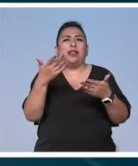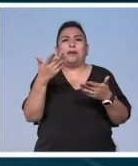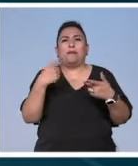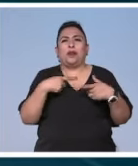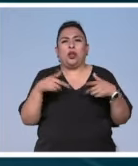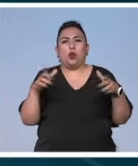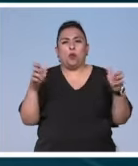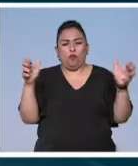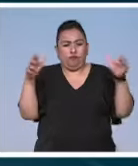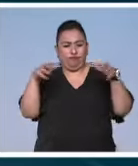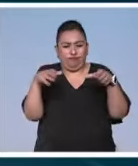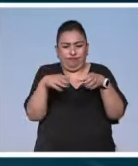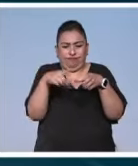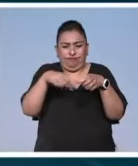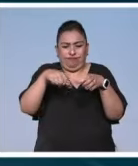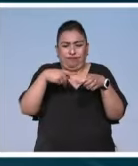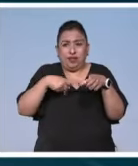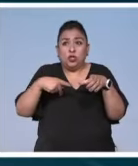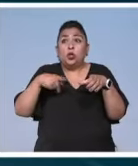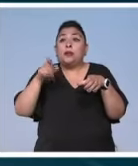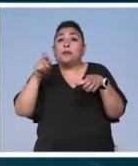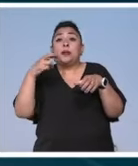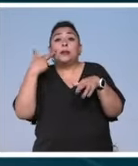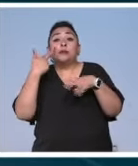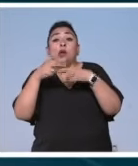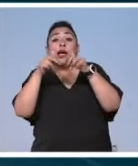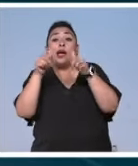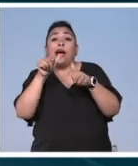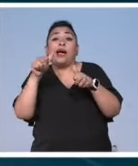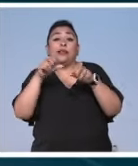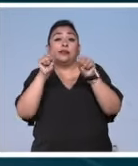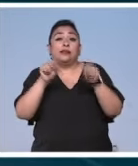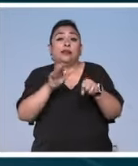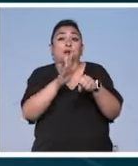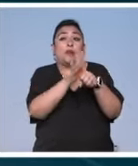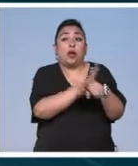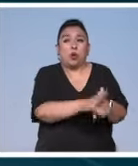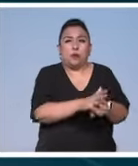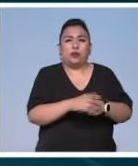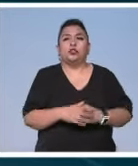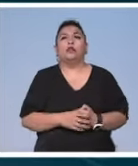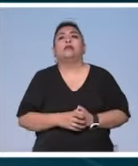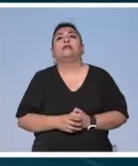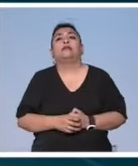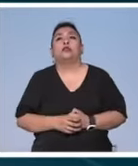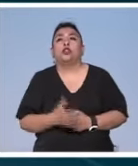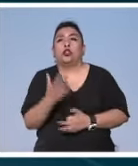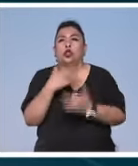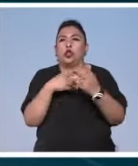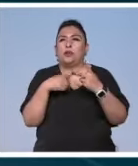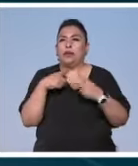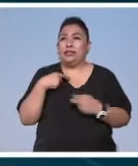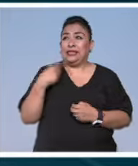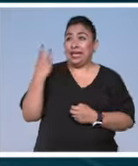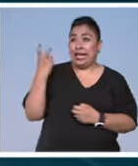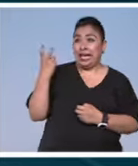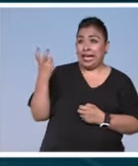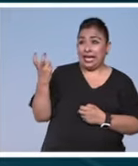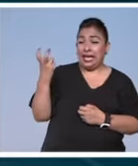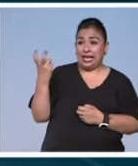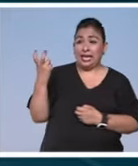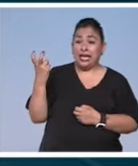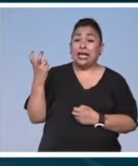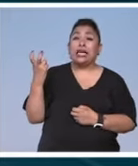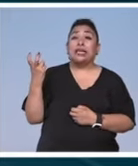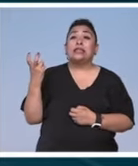gentrificación y el rol que juega el arte en los sistemas de opresión. Y todo comenzó con esta pieza que